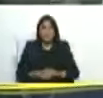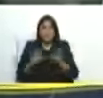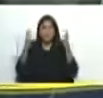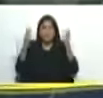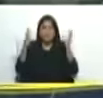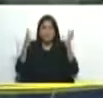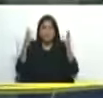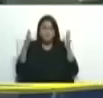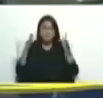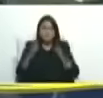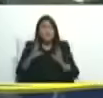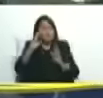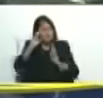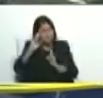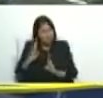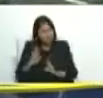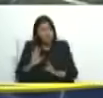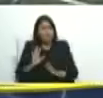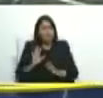con respeto